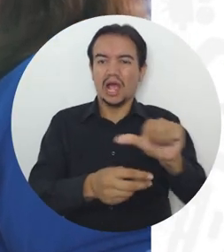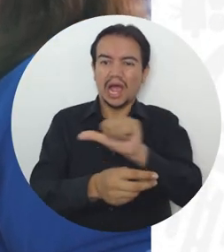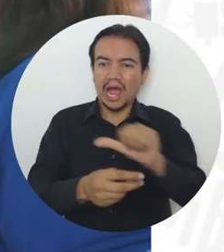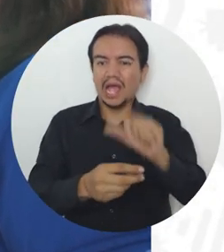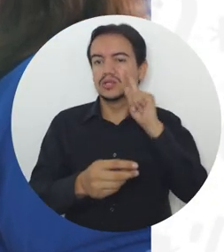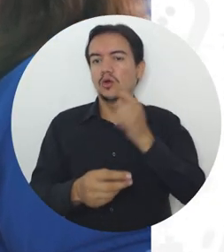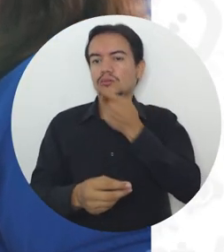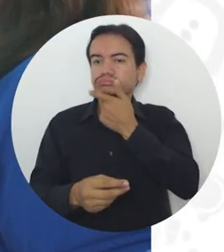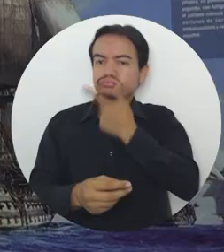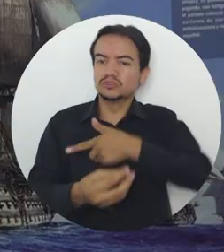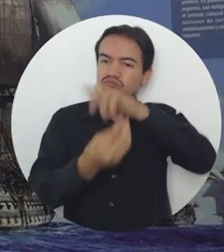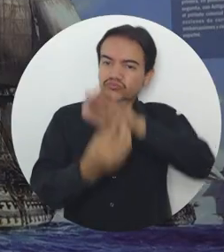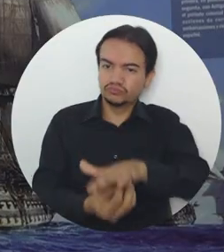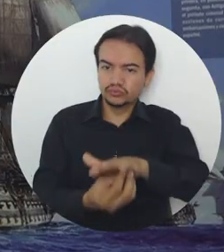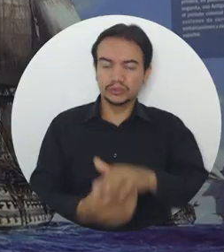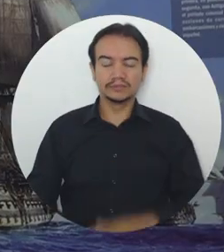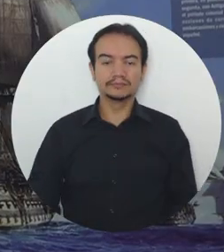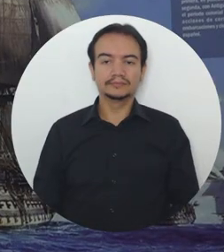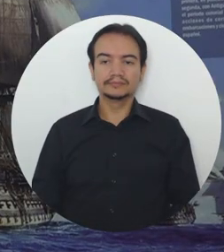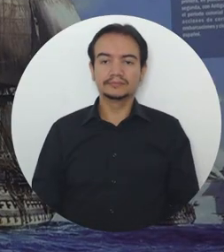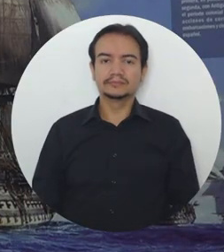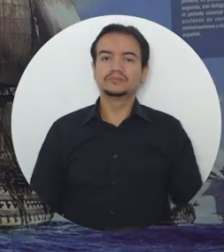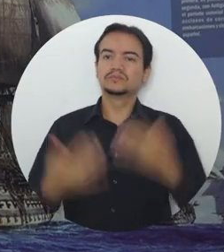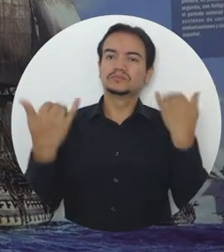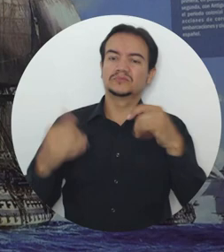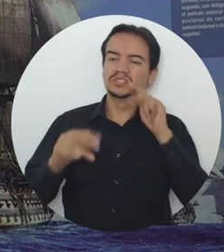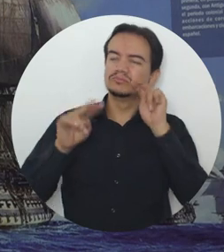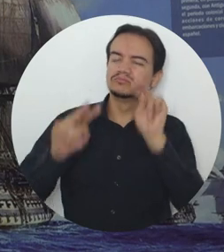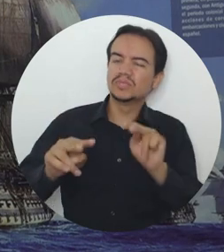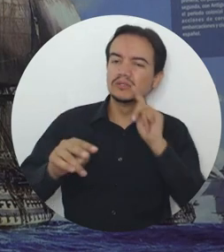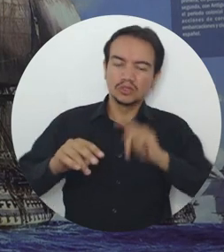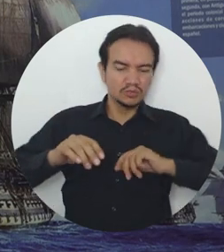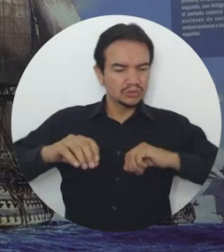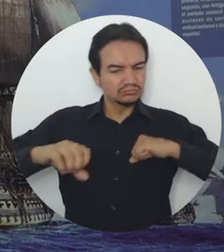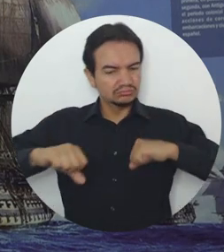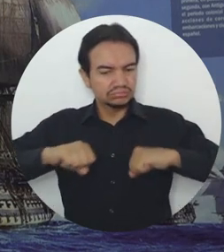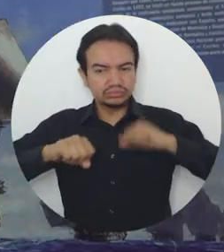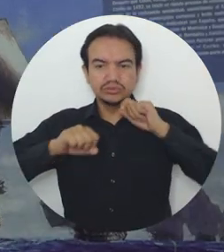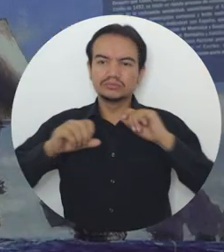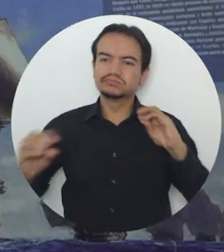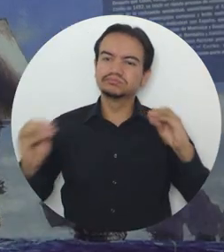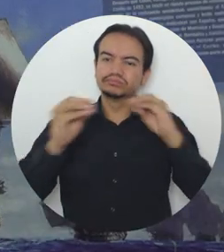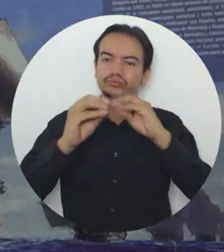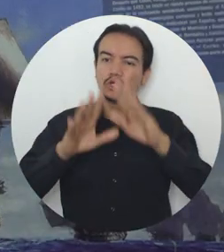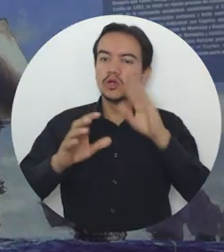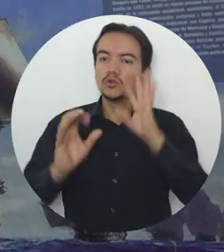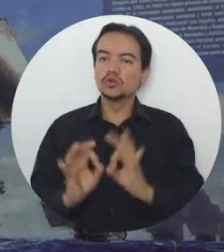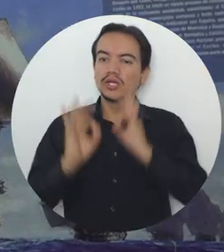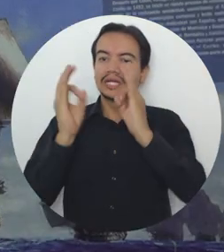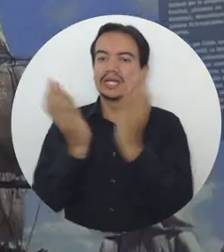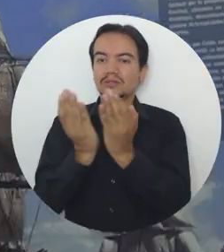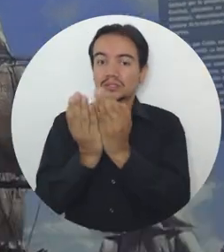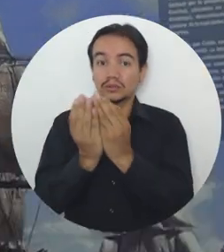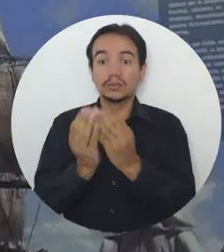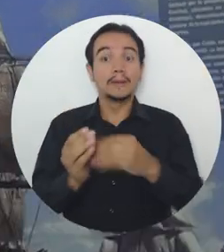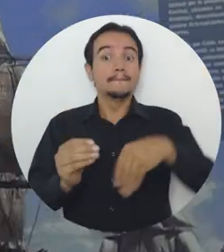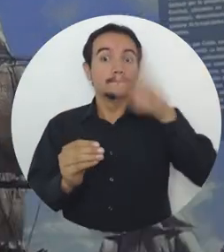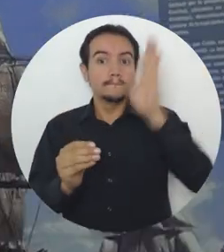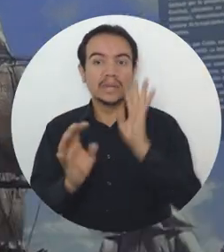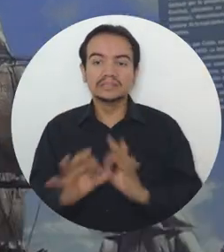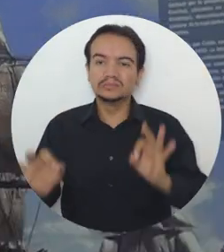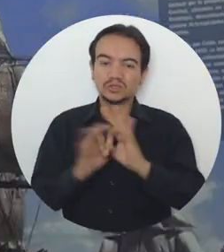en Género y Violencia Sexual. Se trabajaron diferentes puntos de cumplimiento frente a la calidad educativa. Quiero resaltar aspectos frente a la